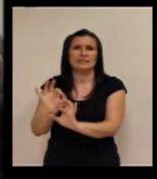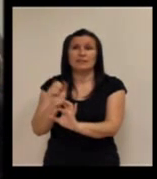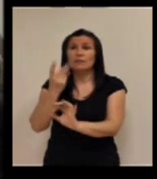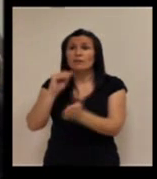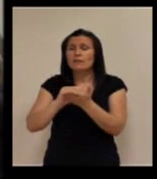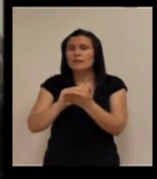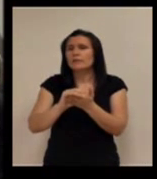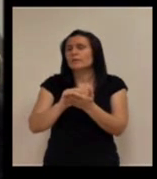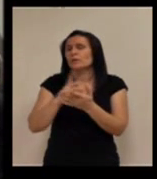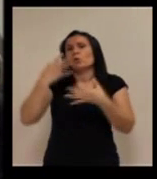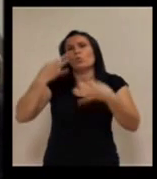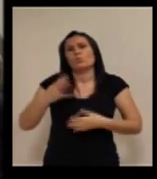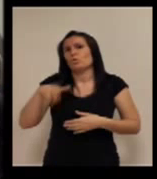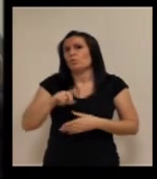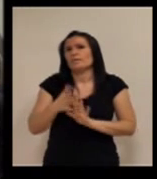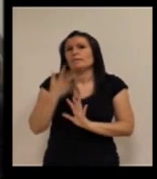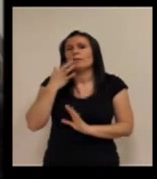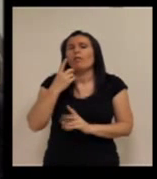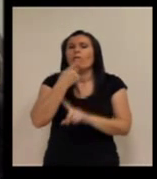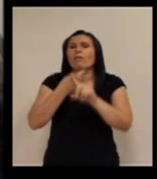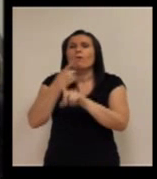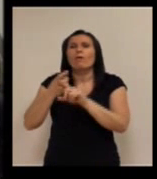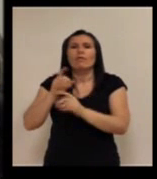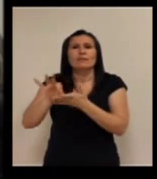es que no llegamos a dar el 100% del servicio.